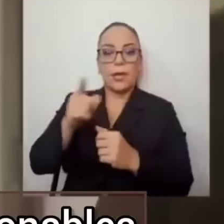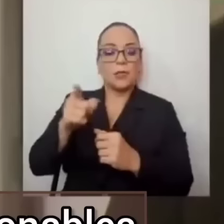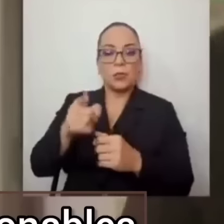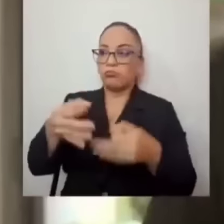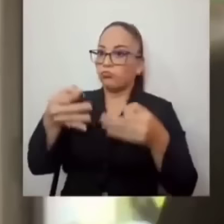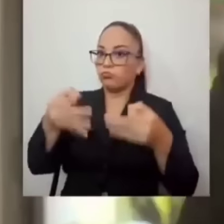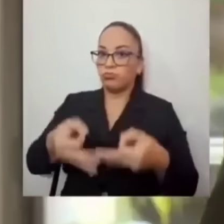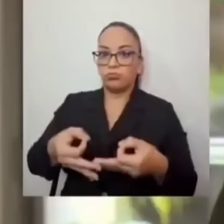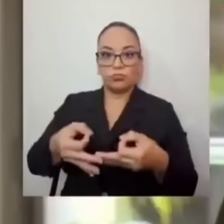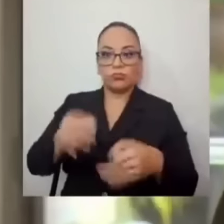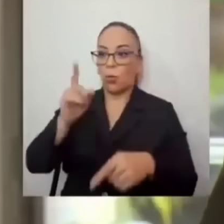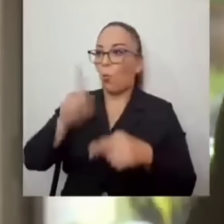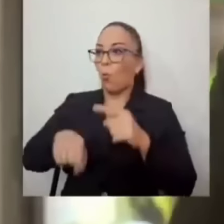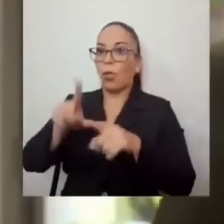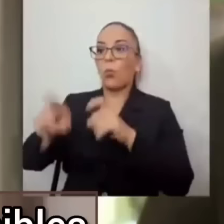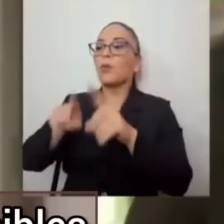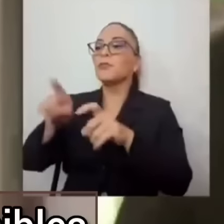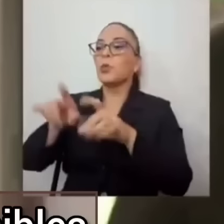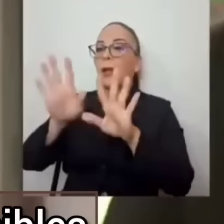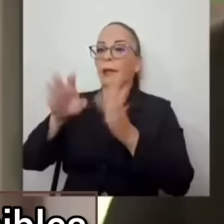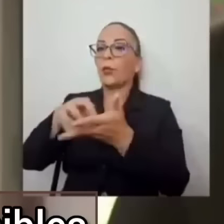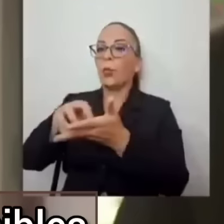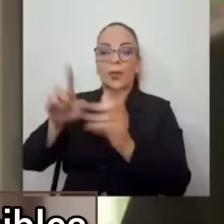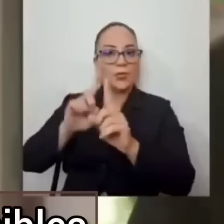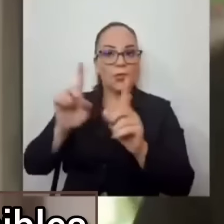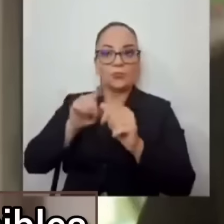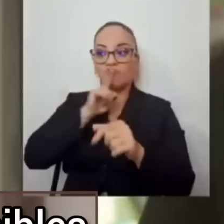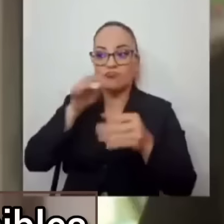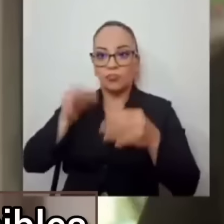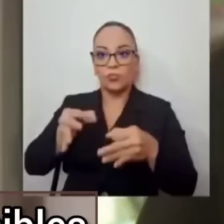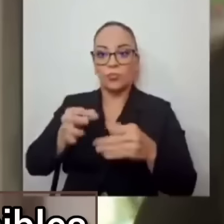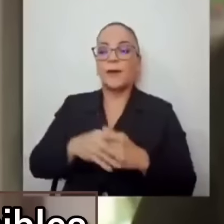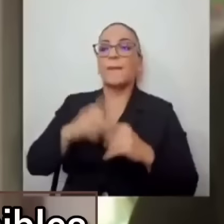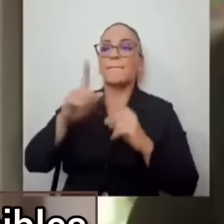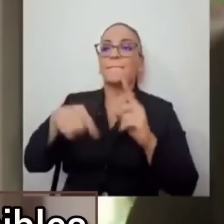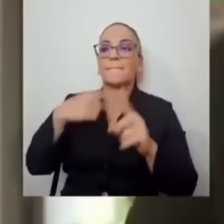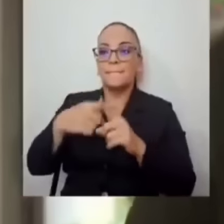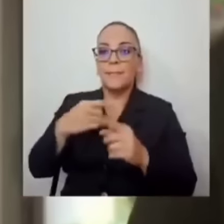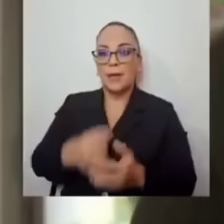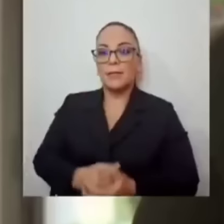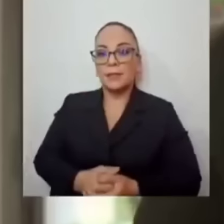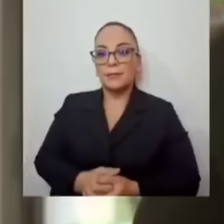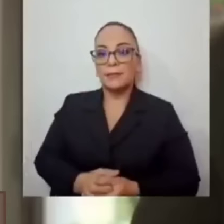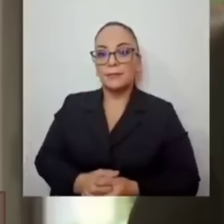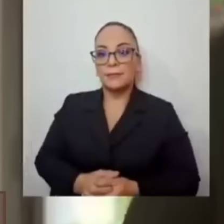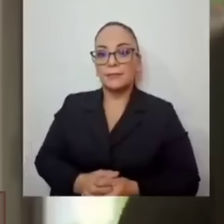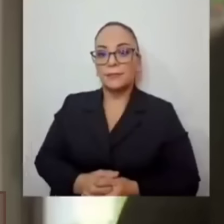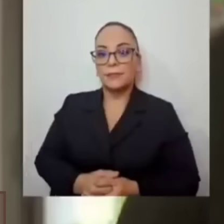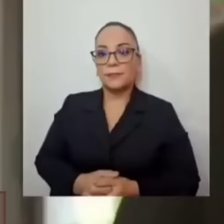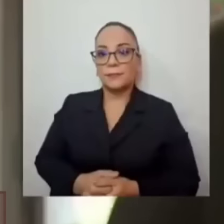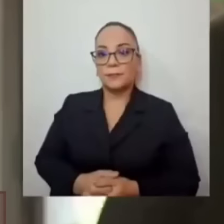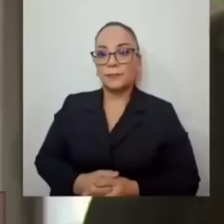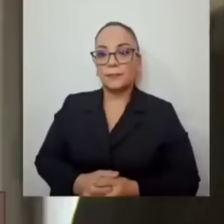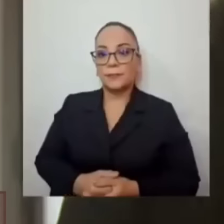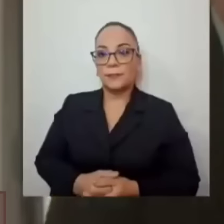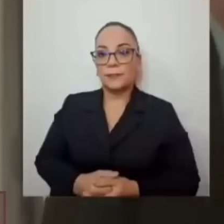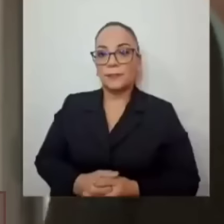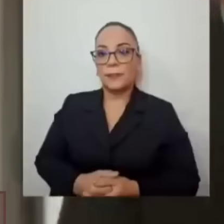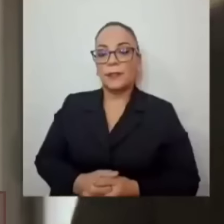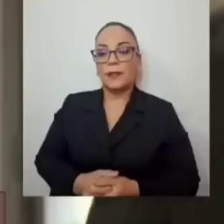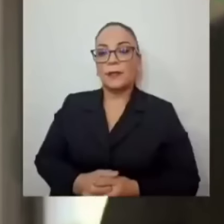incuestionables, pero además de eso creo que son visibles. Hemos visto destinos